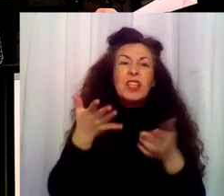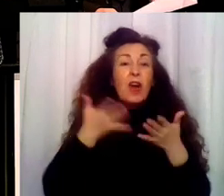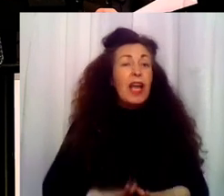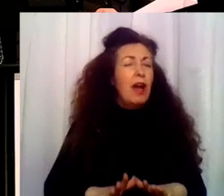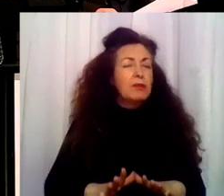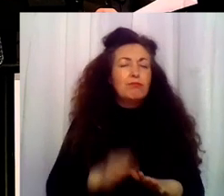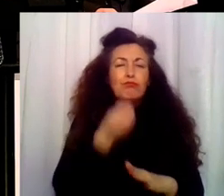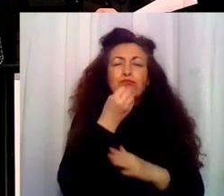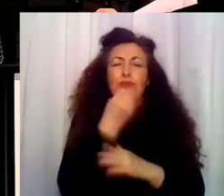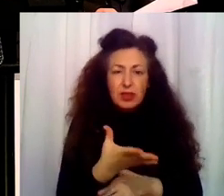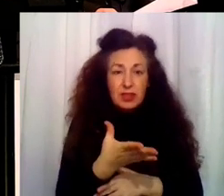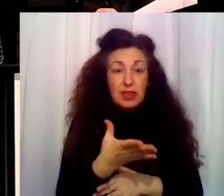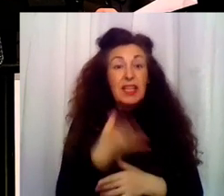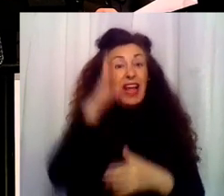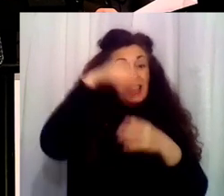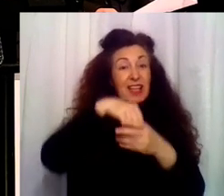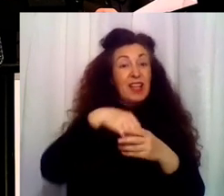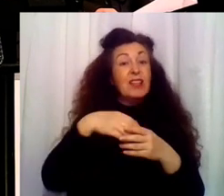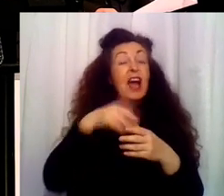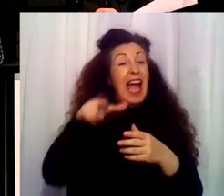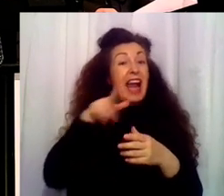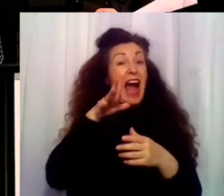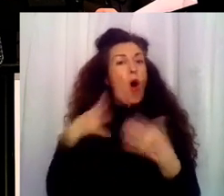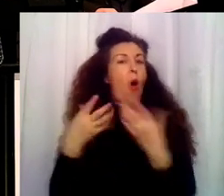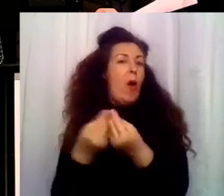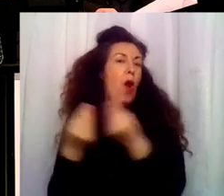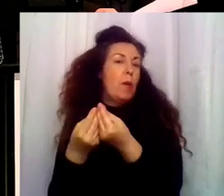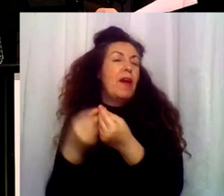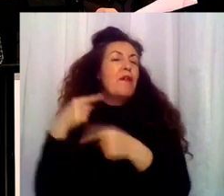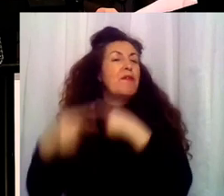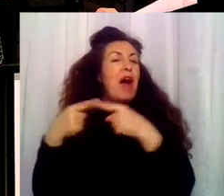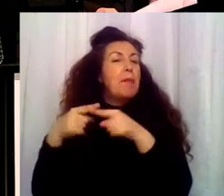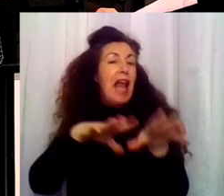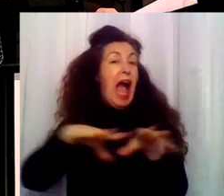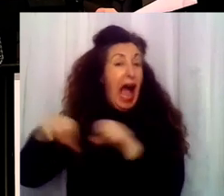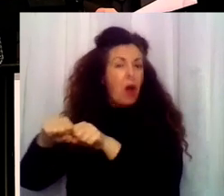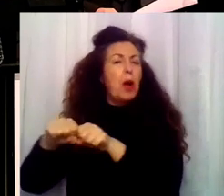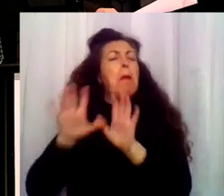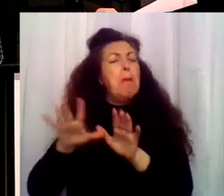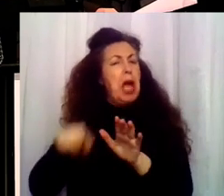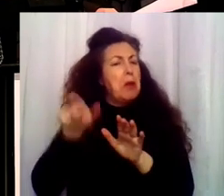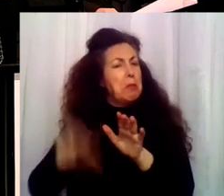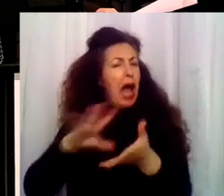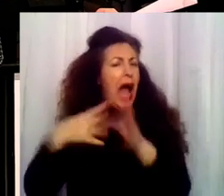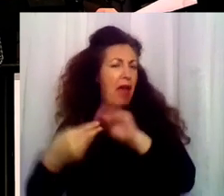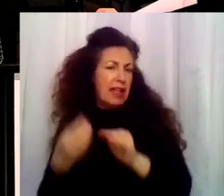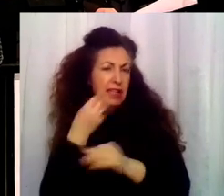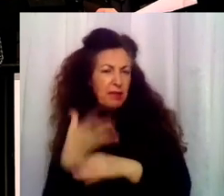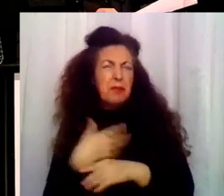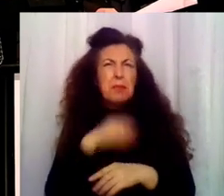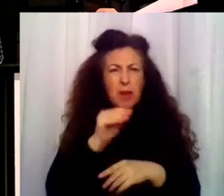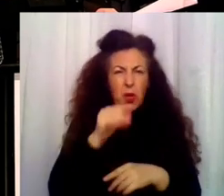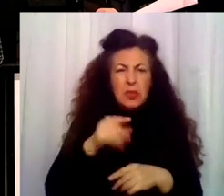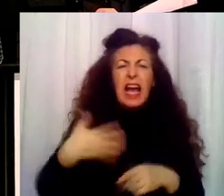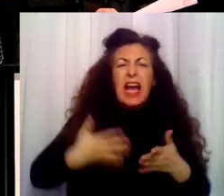estupendo. Convivir con una familia de acogida siempre es complicado. Pero se está adaptando. ¿Podemos saber el barrio en el que está? Lo